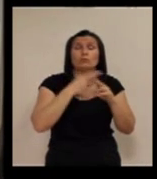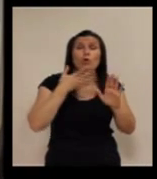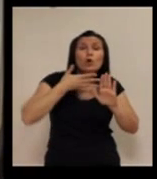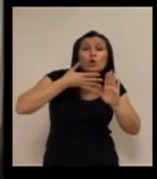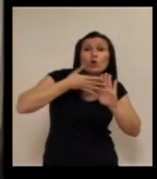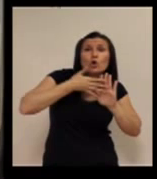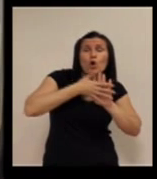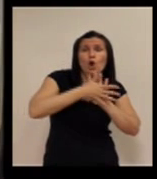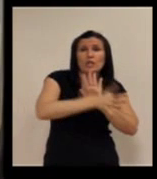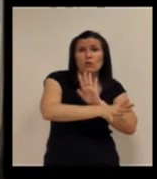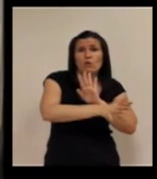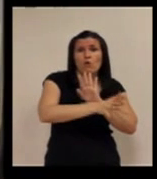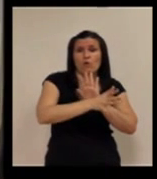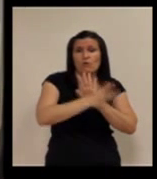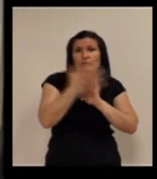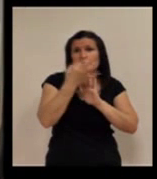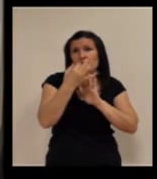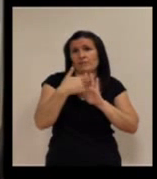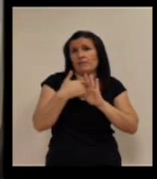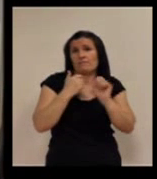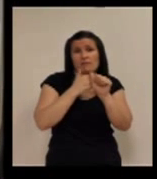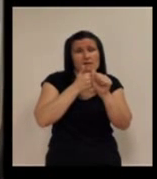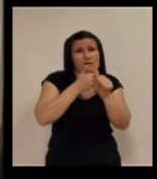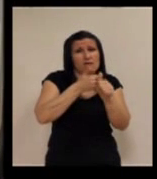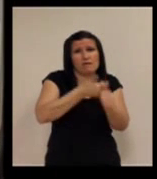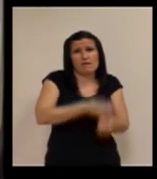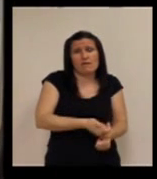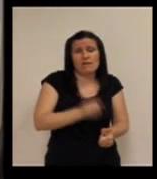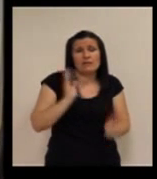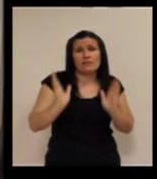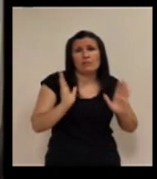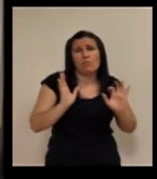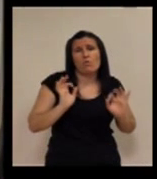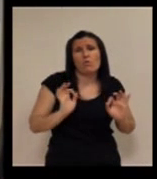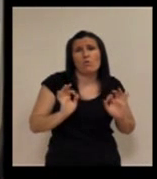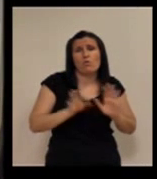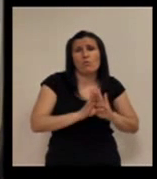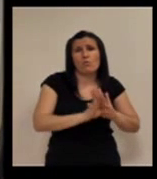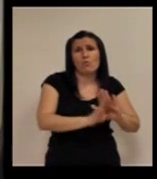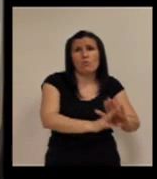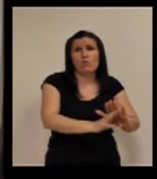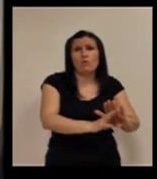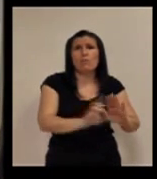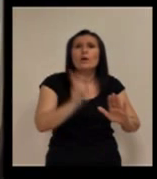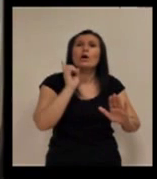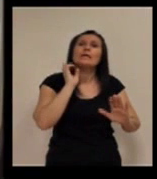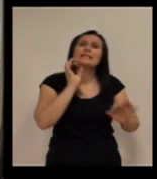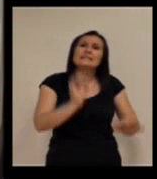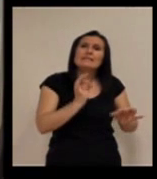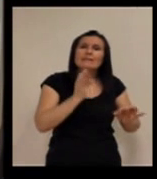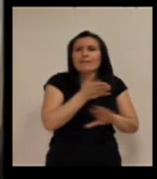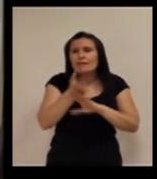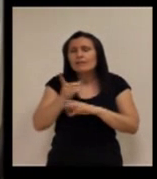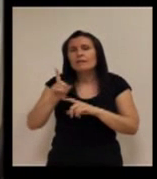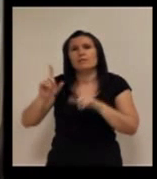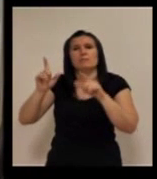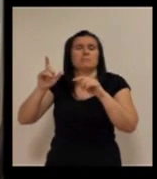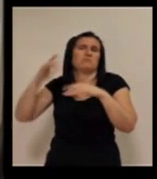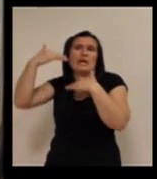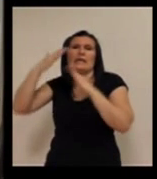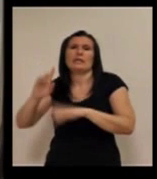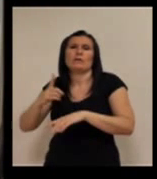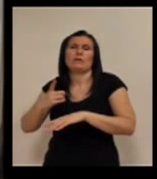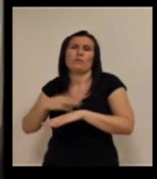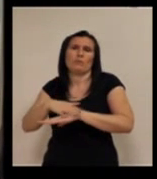eso se llama crónico, porque tiene que estar seguido durante un periodo de tiempo, pero no siempre tiene por qué ir a atención primaria. A mejor está correcto y